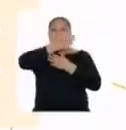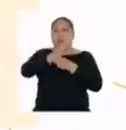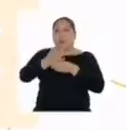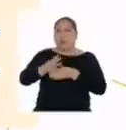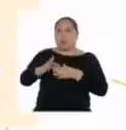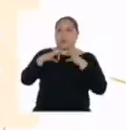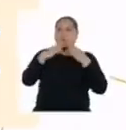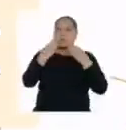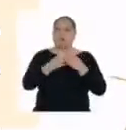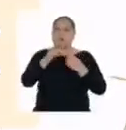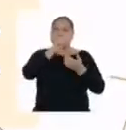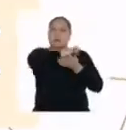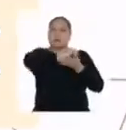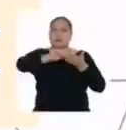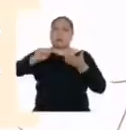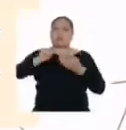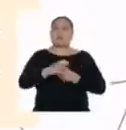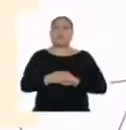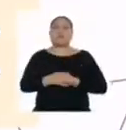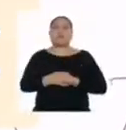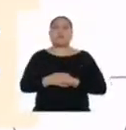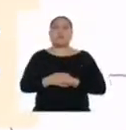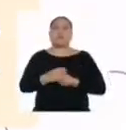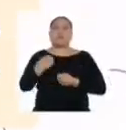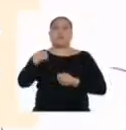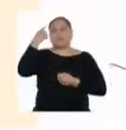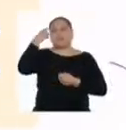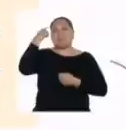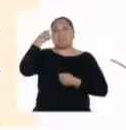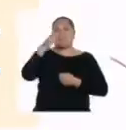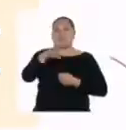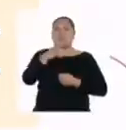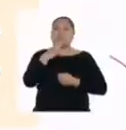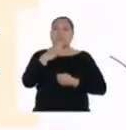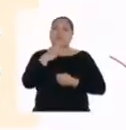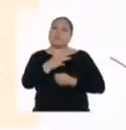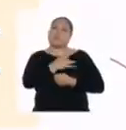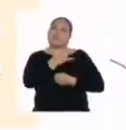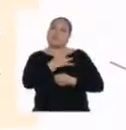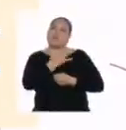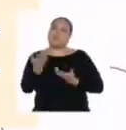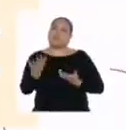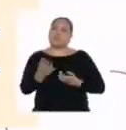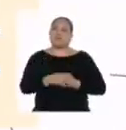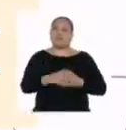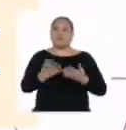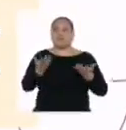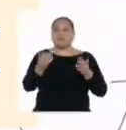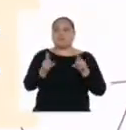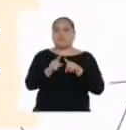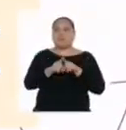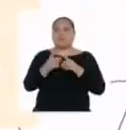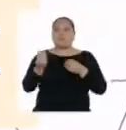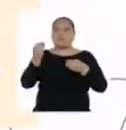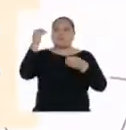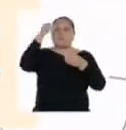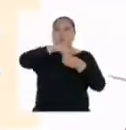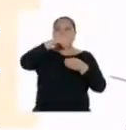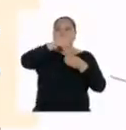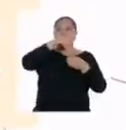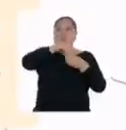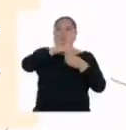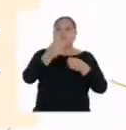familia, así que la tacharé. También he pensado que hablar de nuestros sentimientos puede estar incluido en escuchar